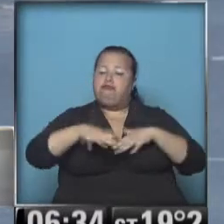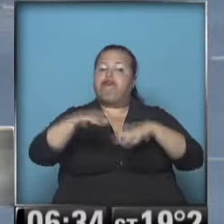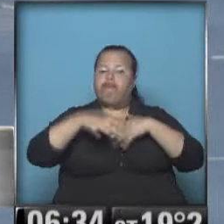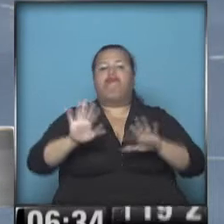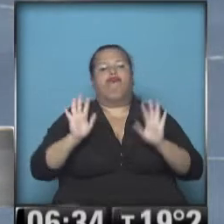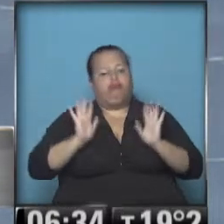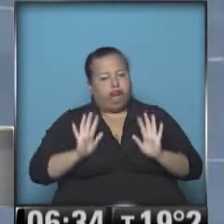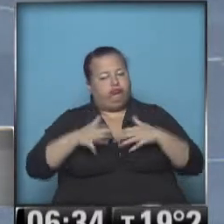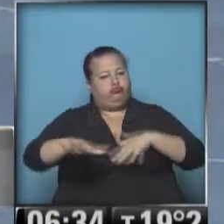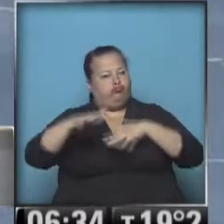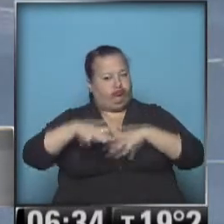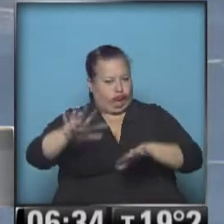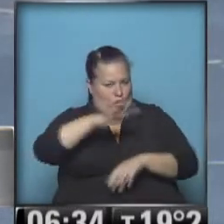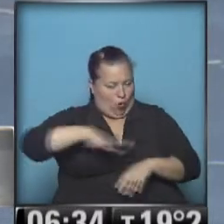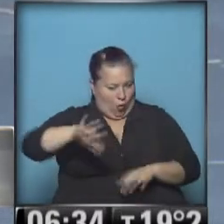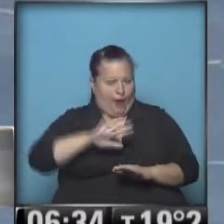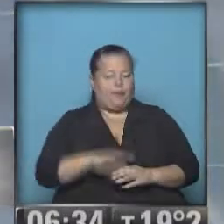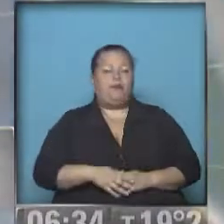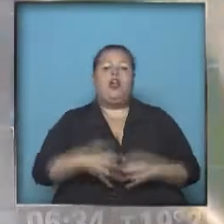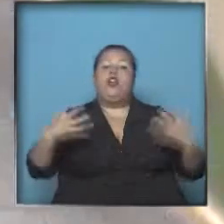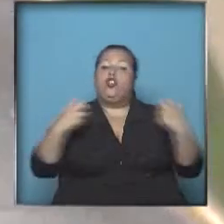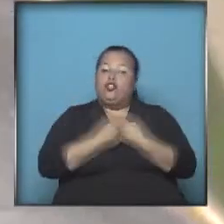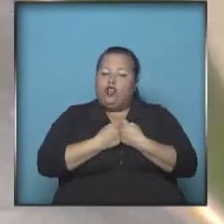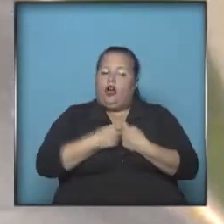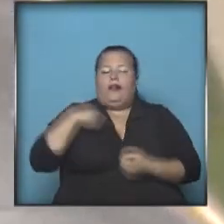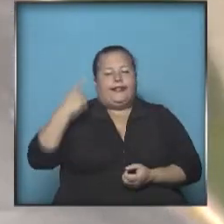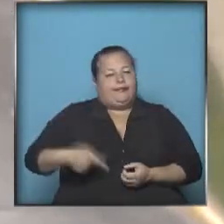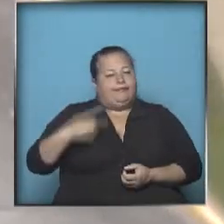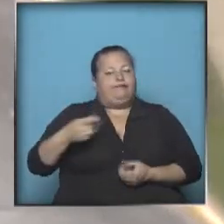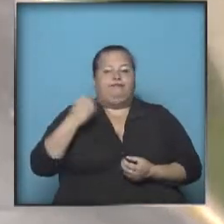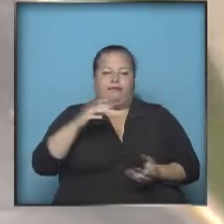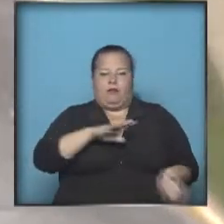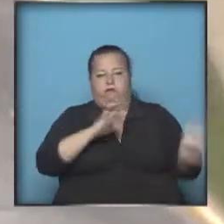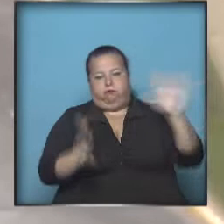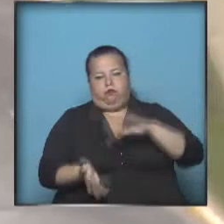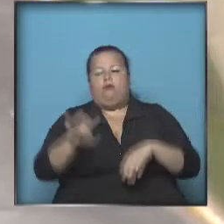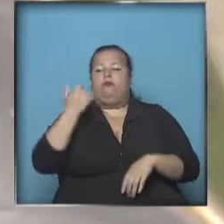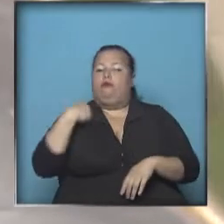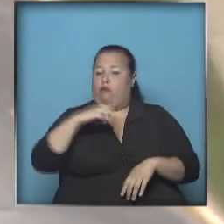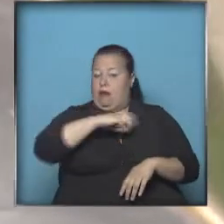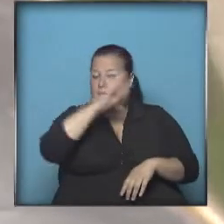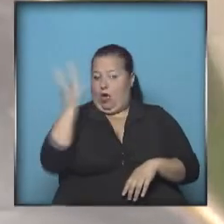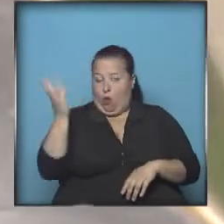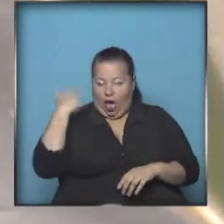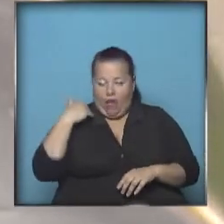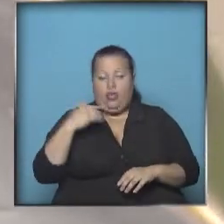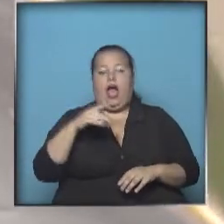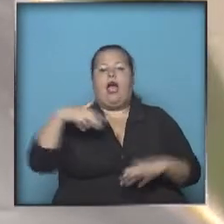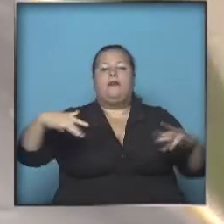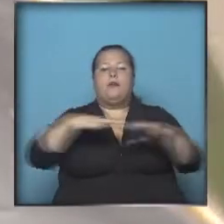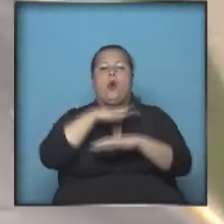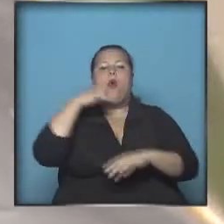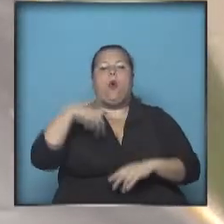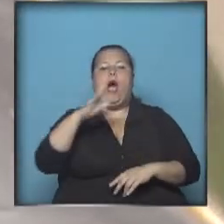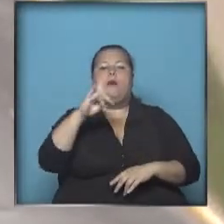es bastante intenso en ese sector. El choque nuestro de cada día, en este caso un vuelco, ocurrió durante el último tramo de la madrugada en Avenida